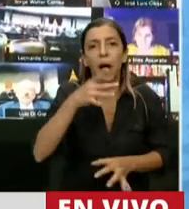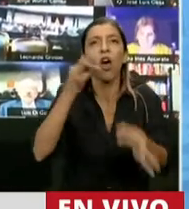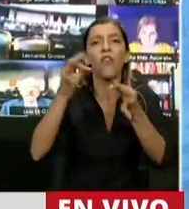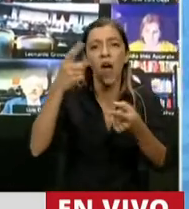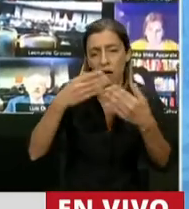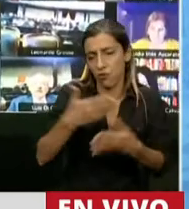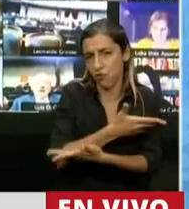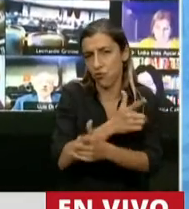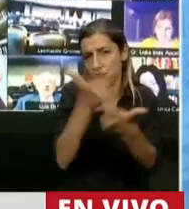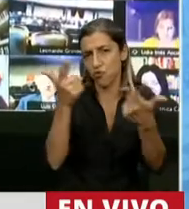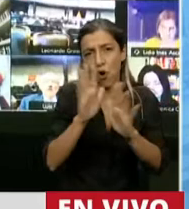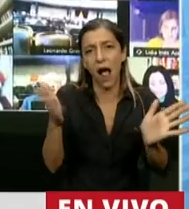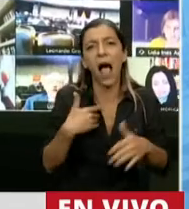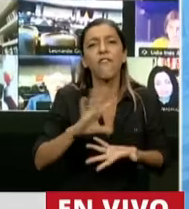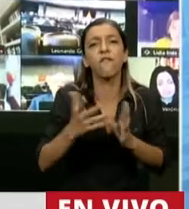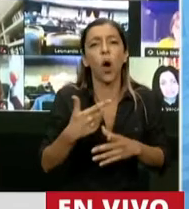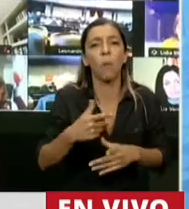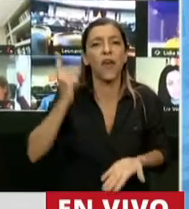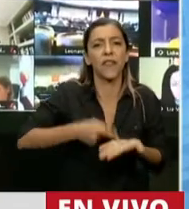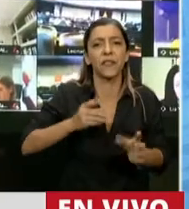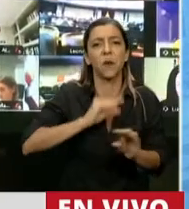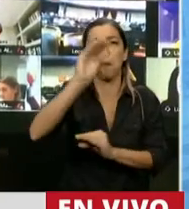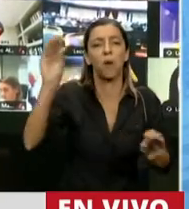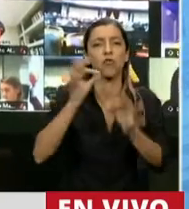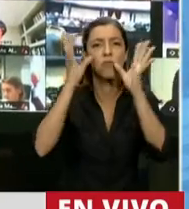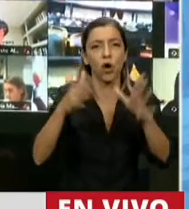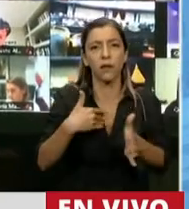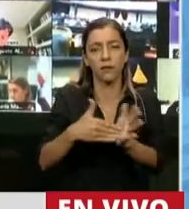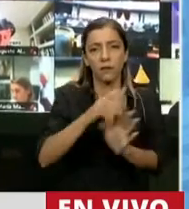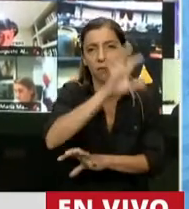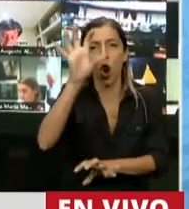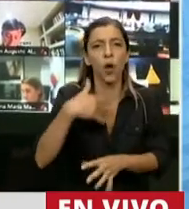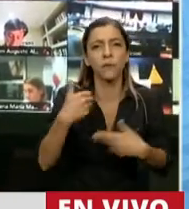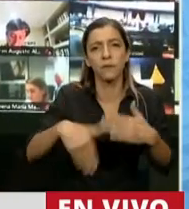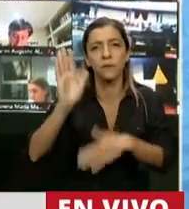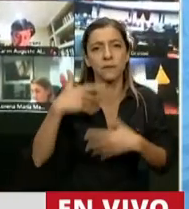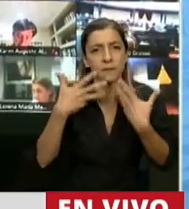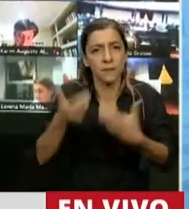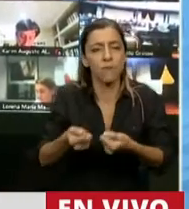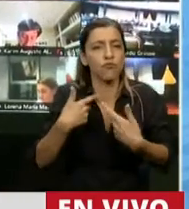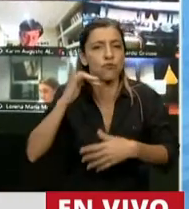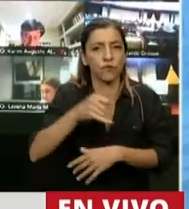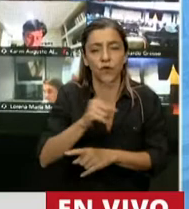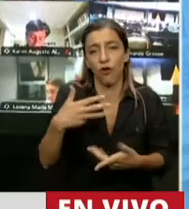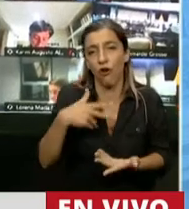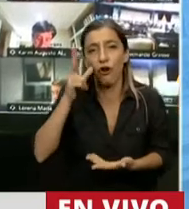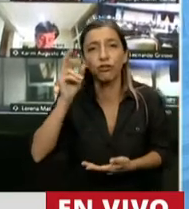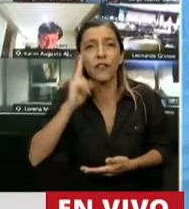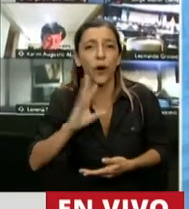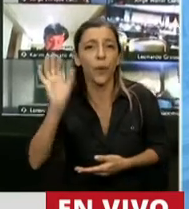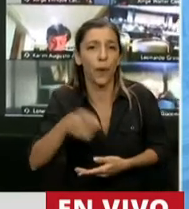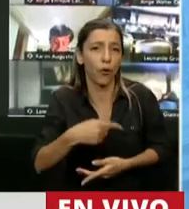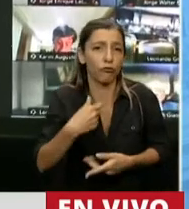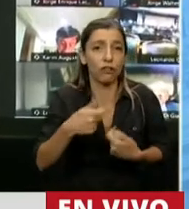discrecionalmente recursos favoreciendo a una sola provincia a la que le ha dado prácticamente el 80 al 90% de los fondos